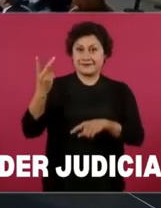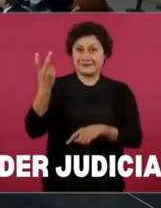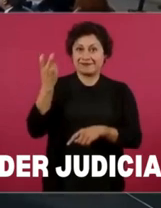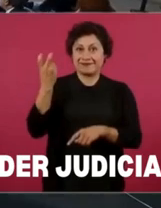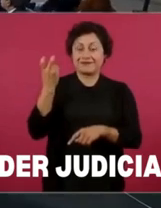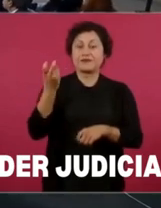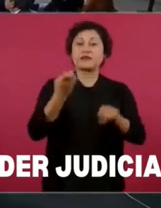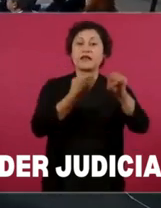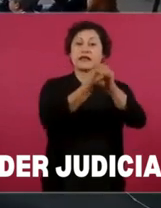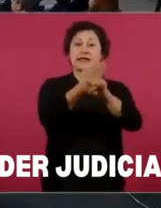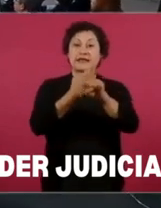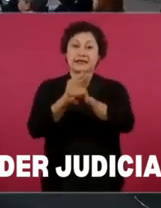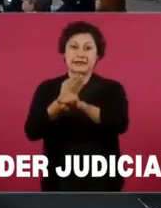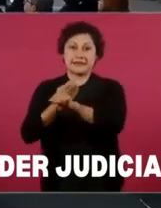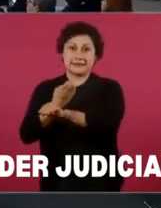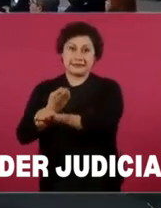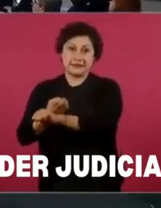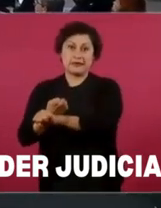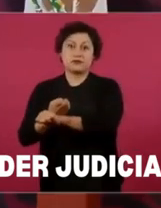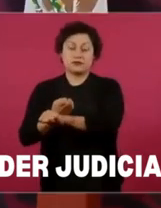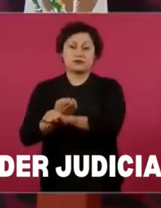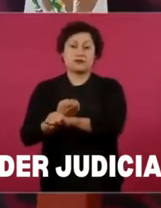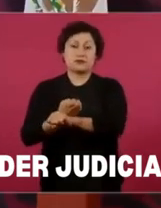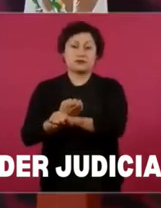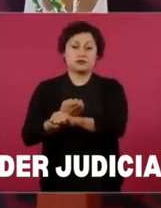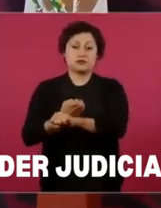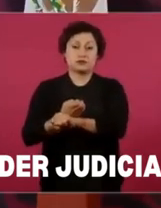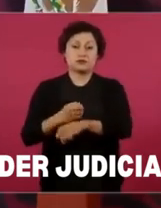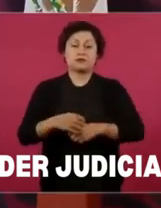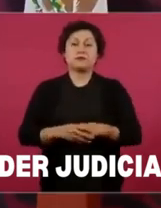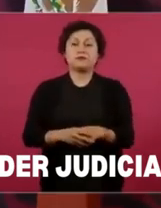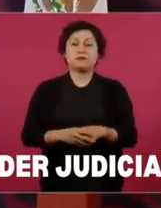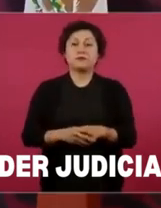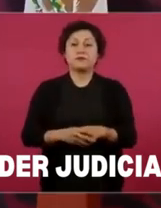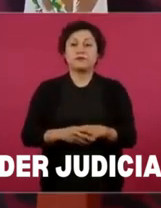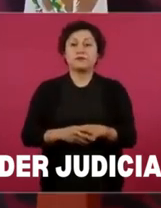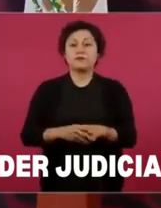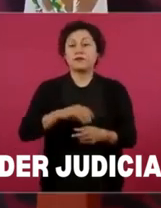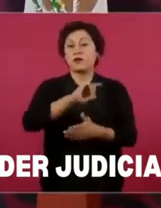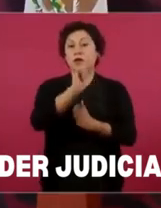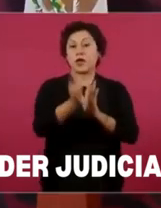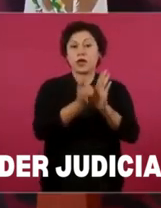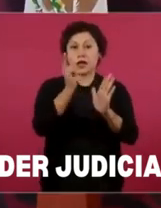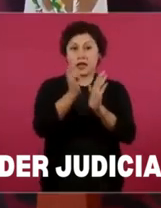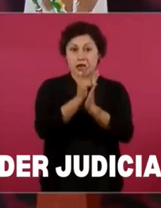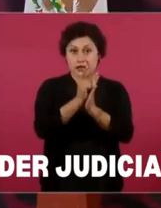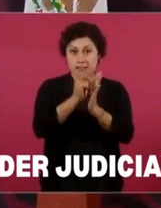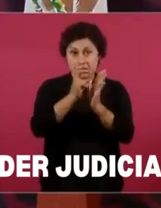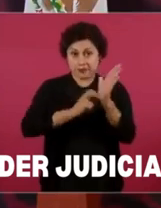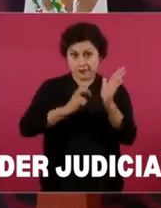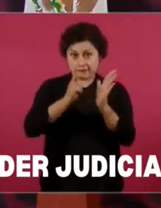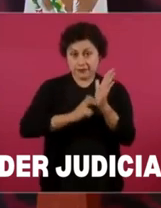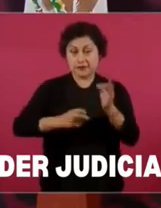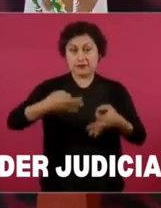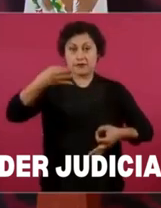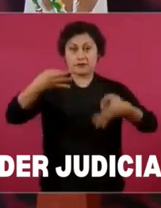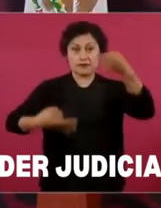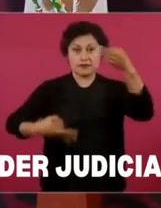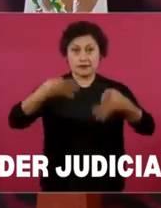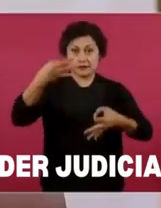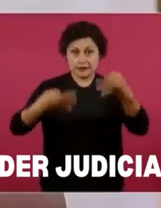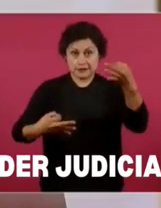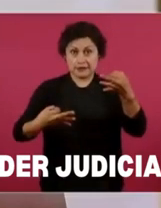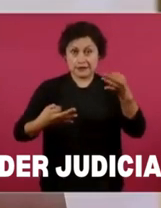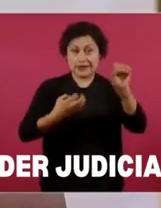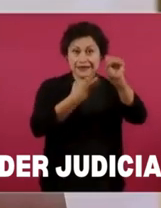Ya se aprobó la reforma al Poder Judicial, los congresos locales,